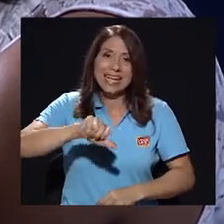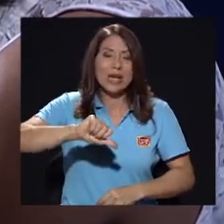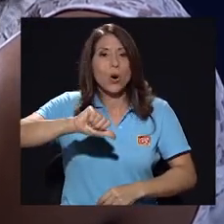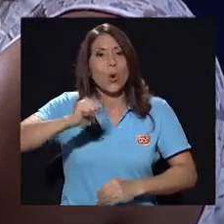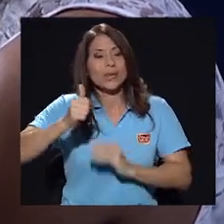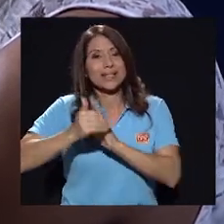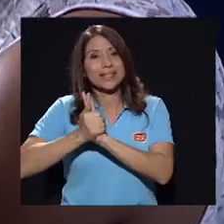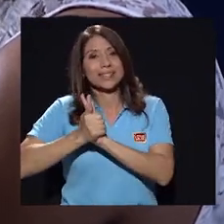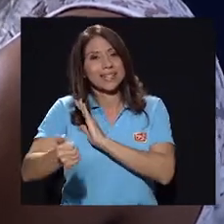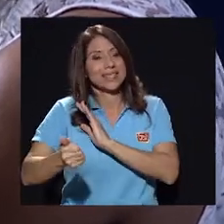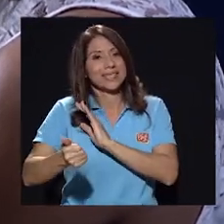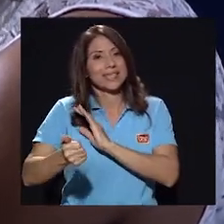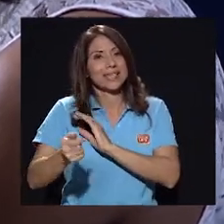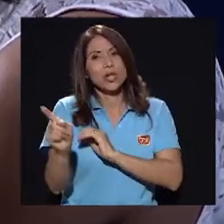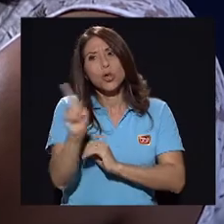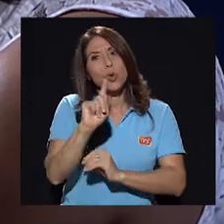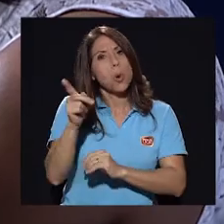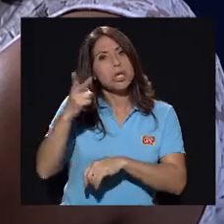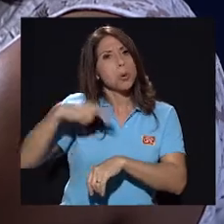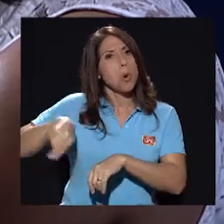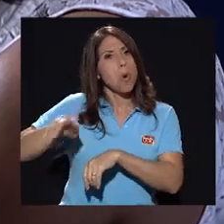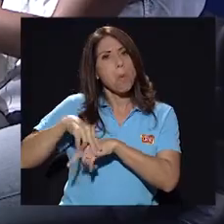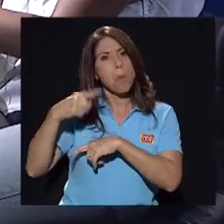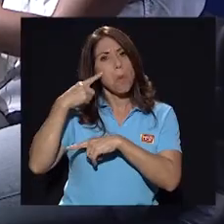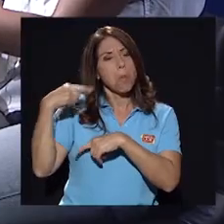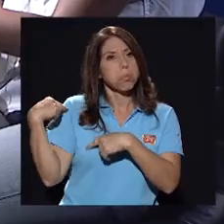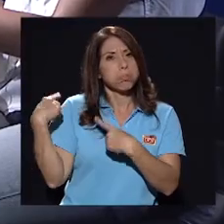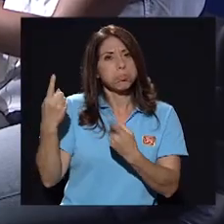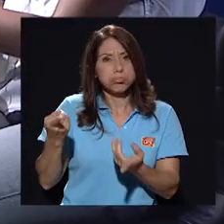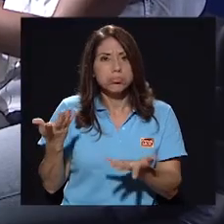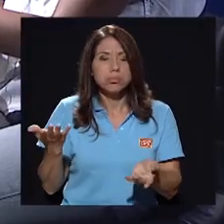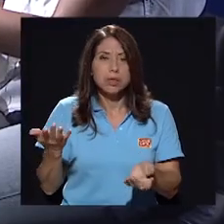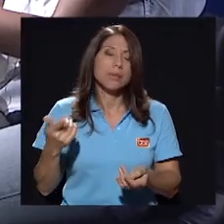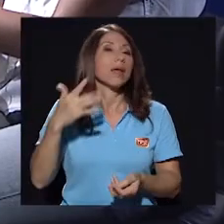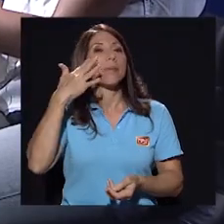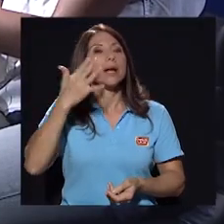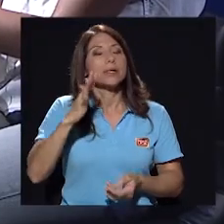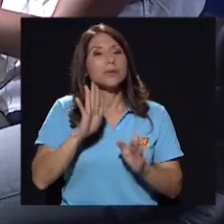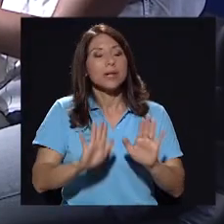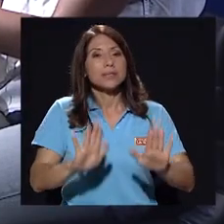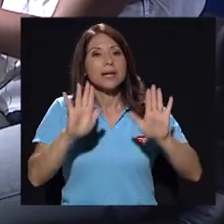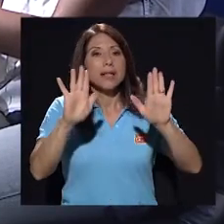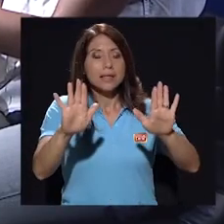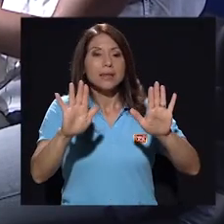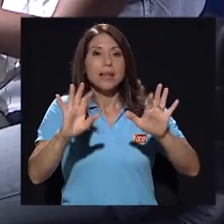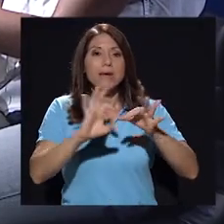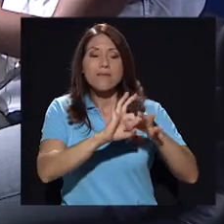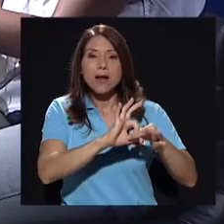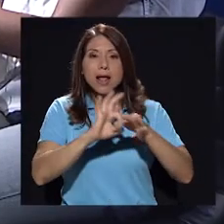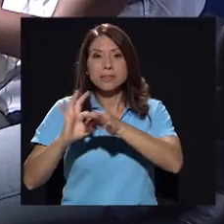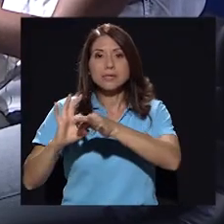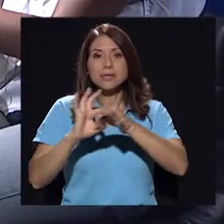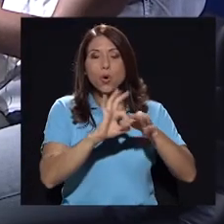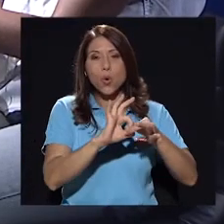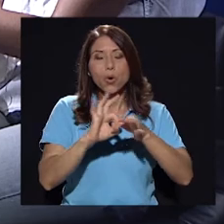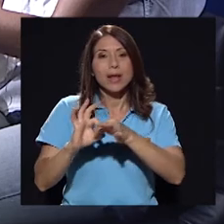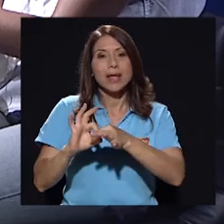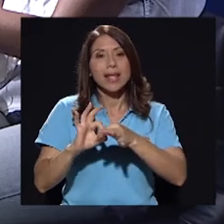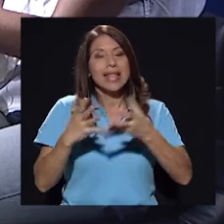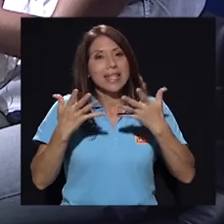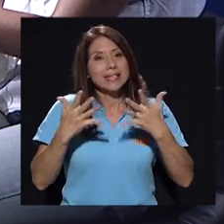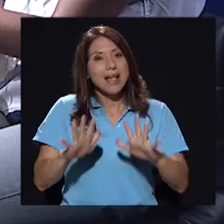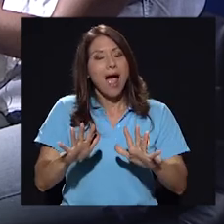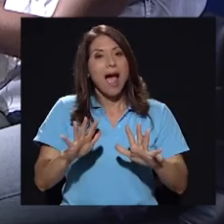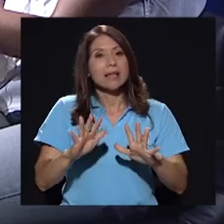tipo de estresas, no es lo común. Entonces, bueno, me parece una excelente relación que ya